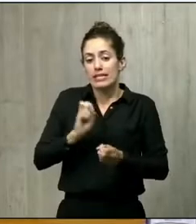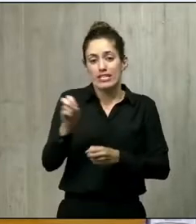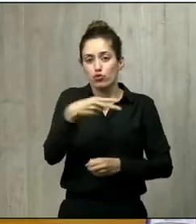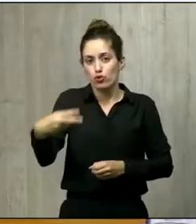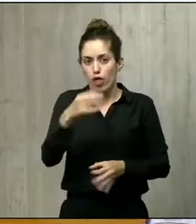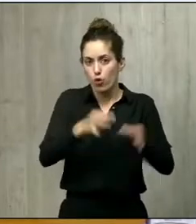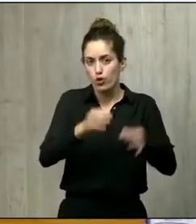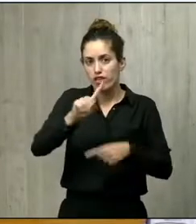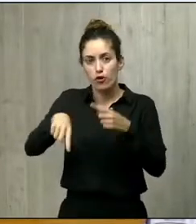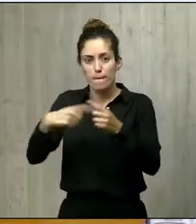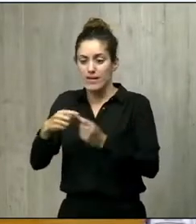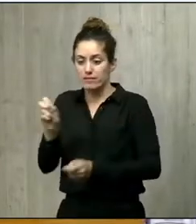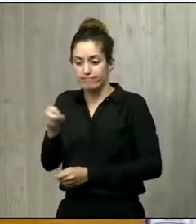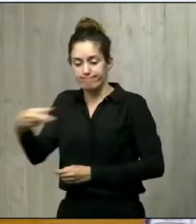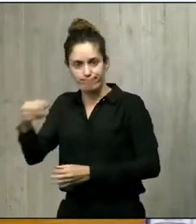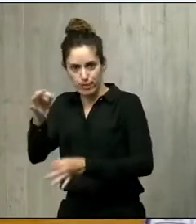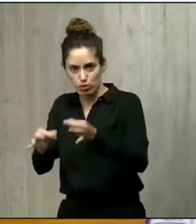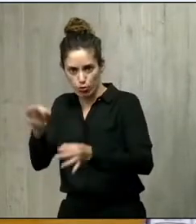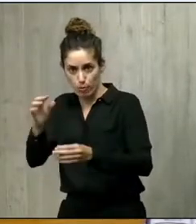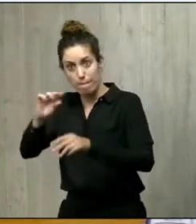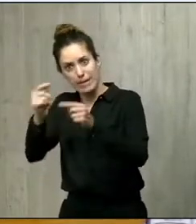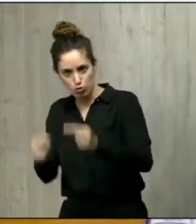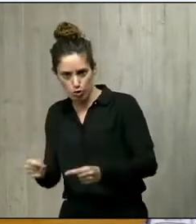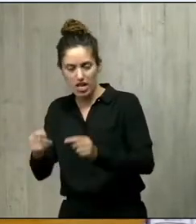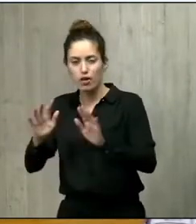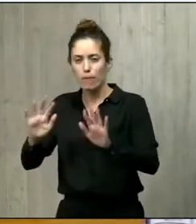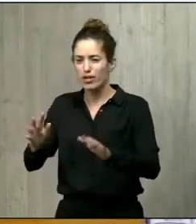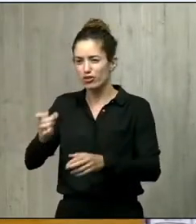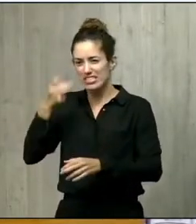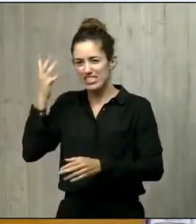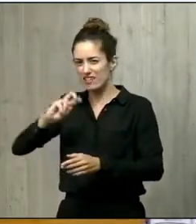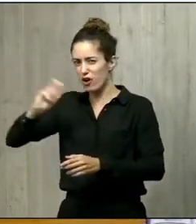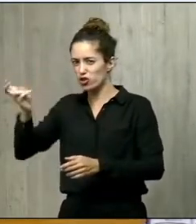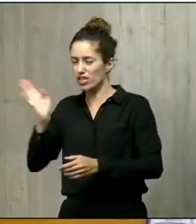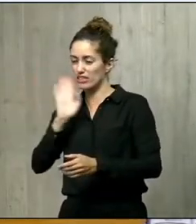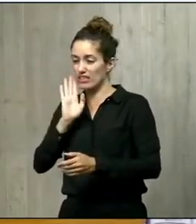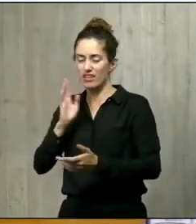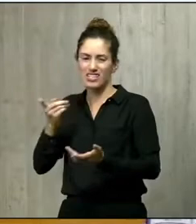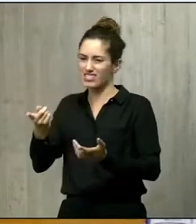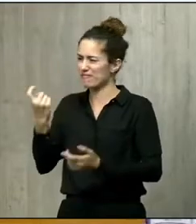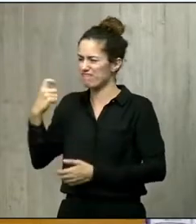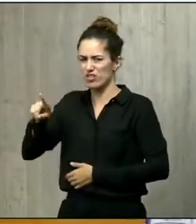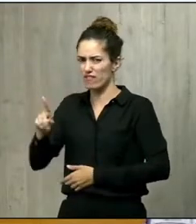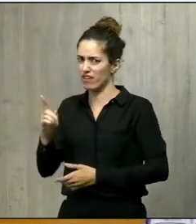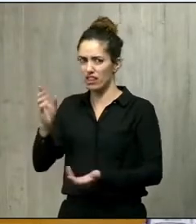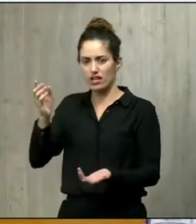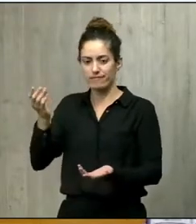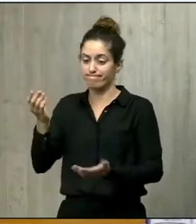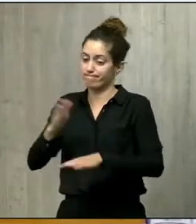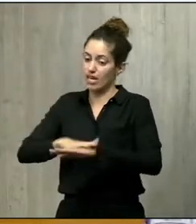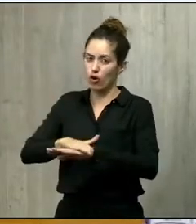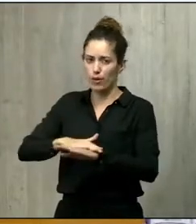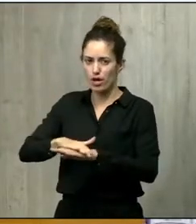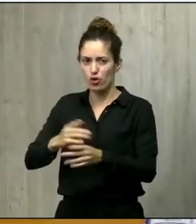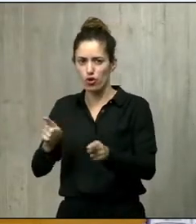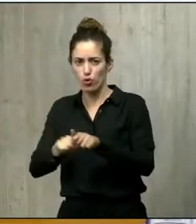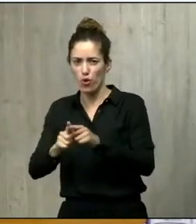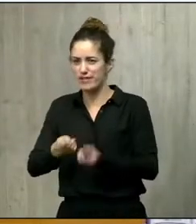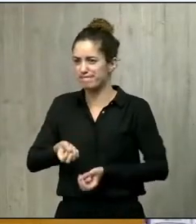y en el dictamen presupuestario. Pero esas otras iniciativas todavía no han necesitado que el gobierno se